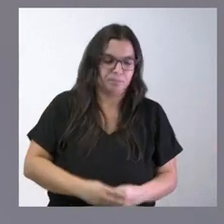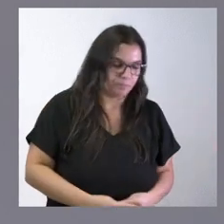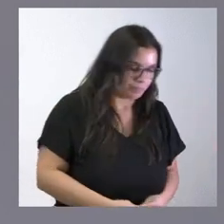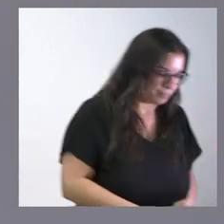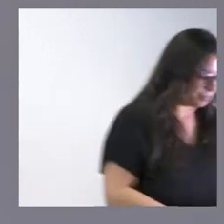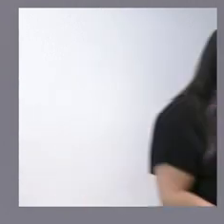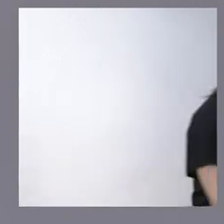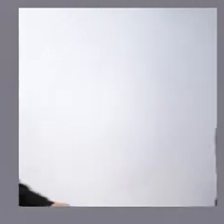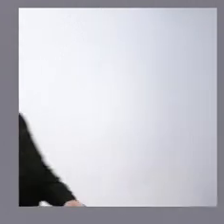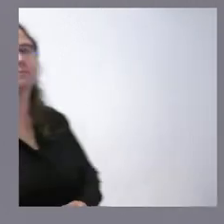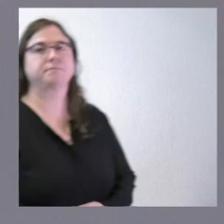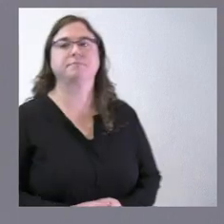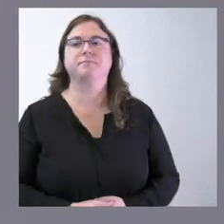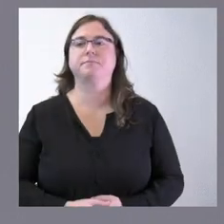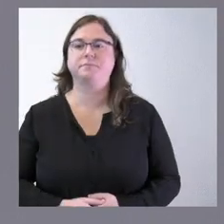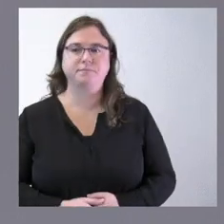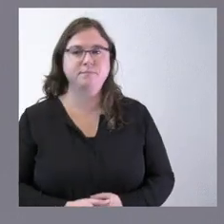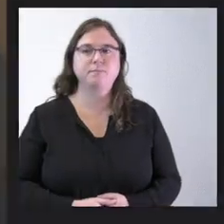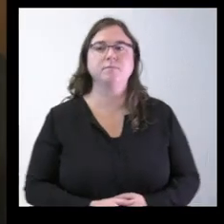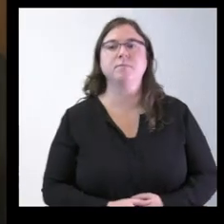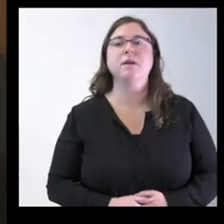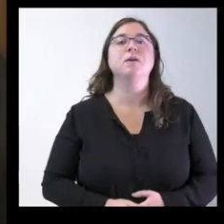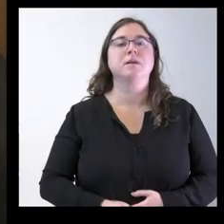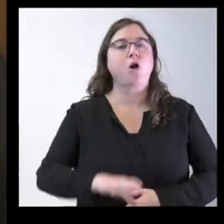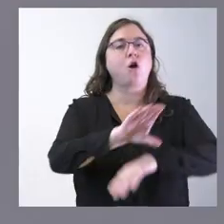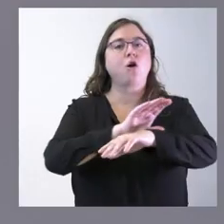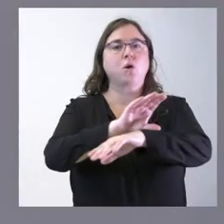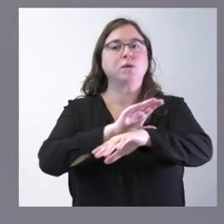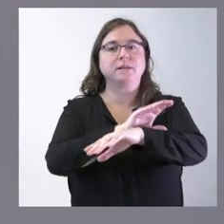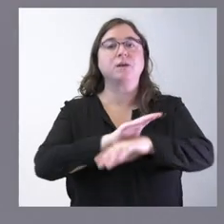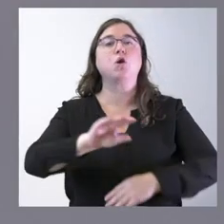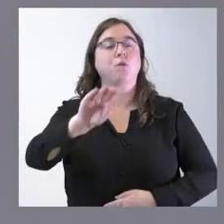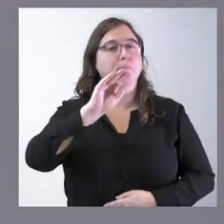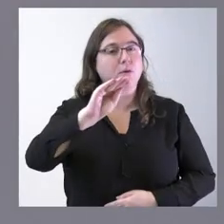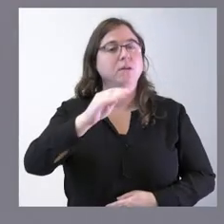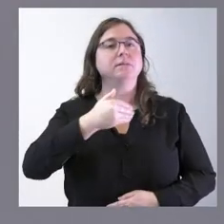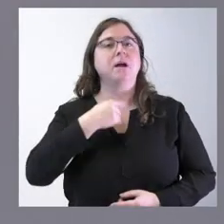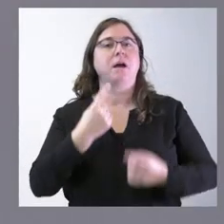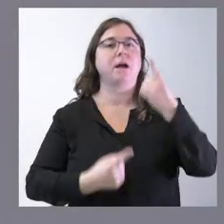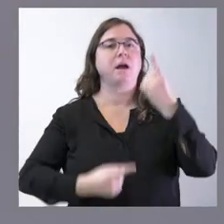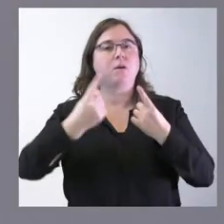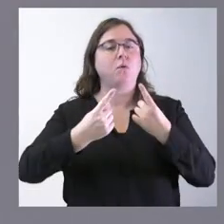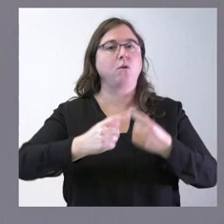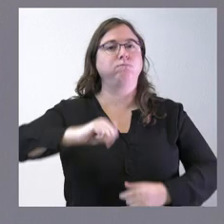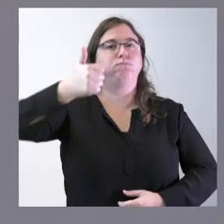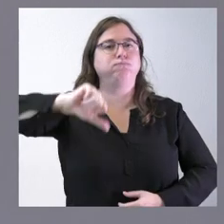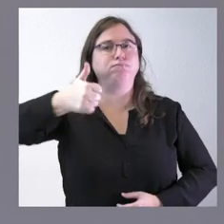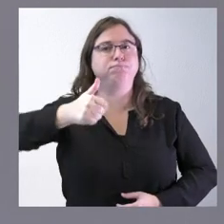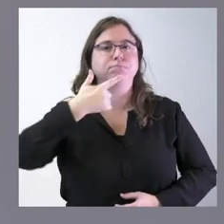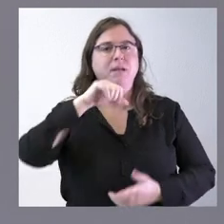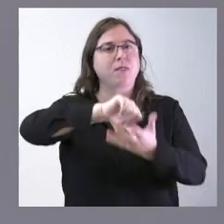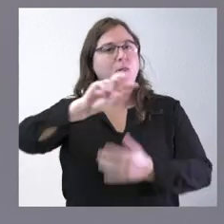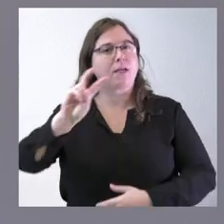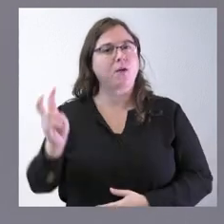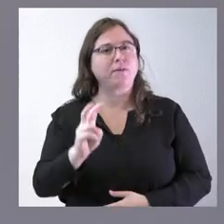Consejero, incidiendo en la pregunta de la compañera, ¿ha habido algún informe desfavorable de alguna ciudad que se haya presentado y